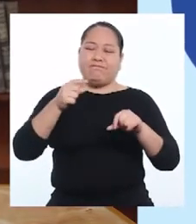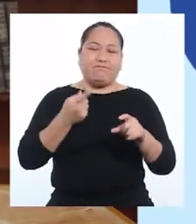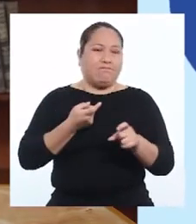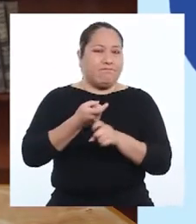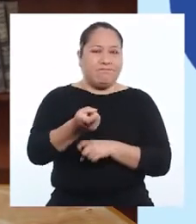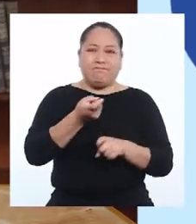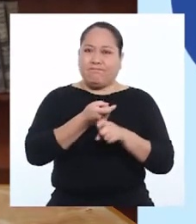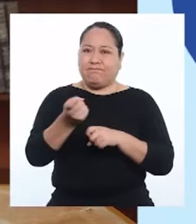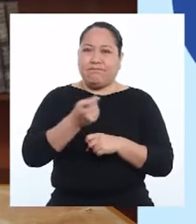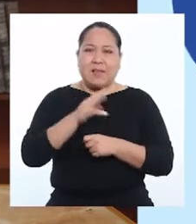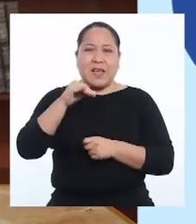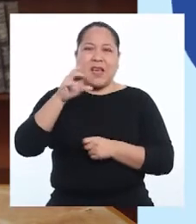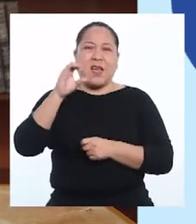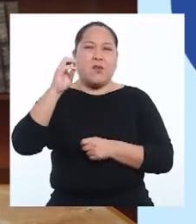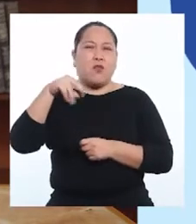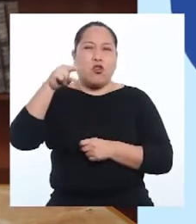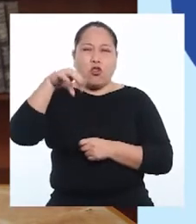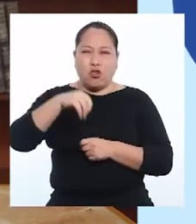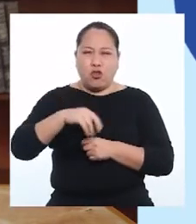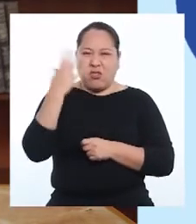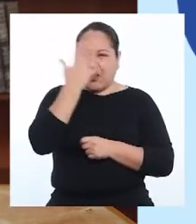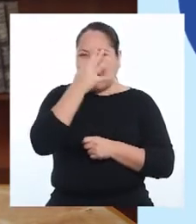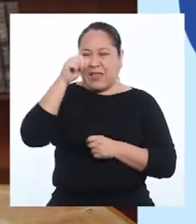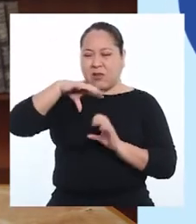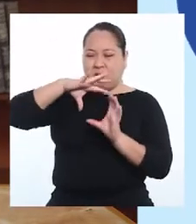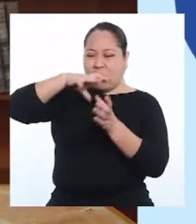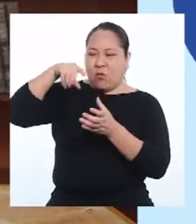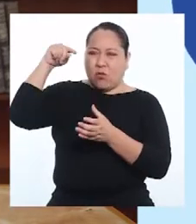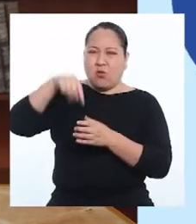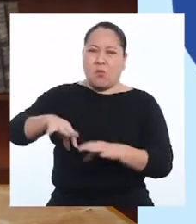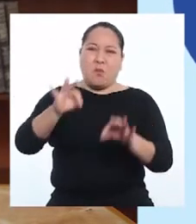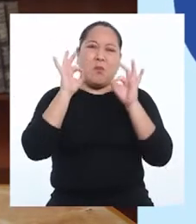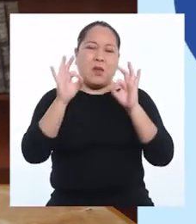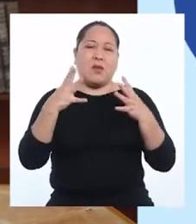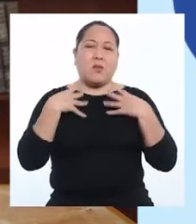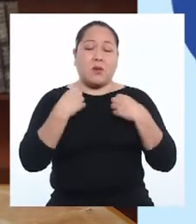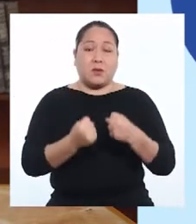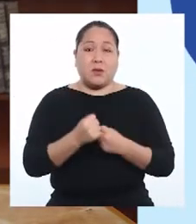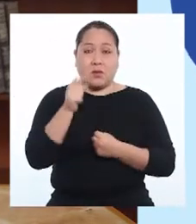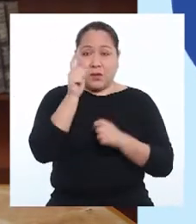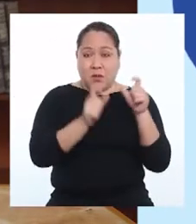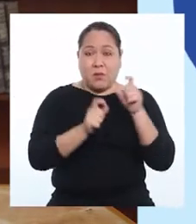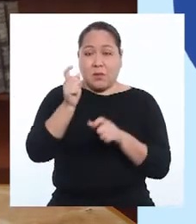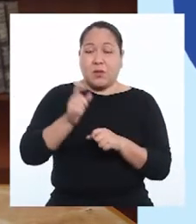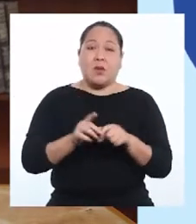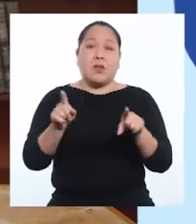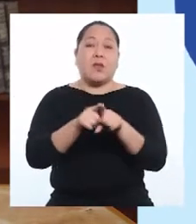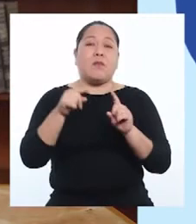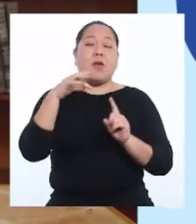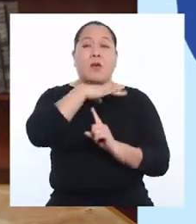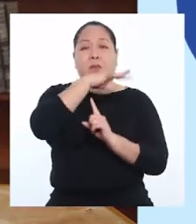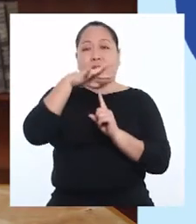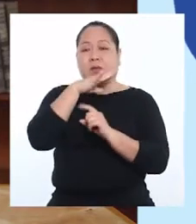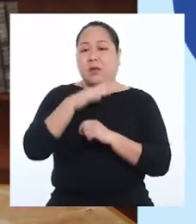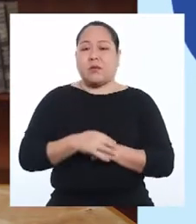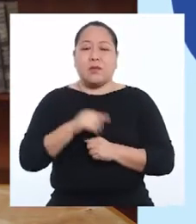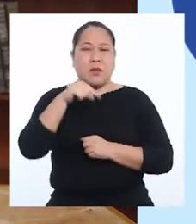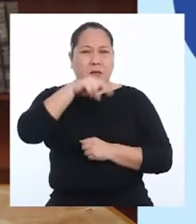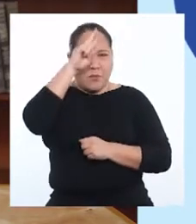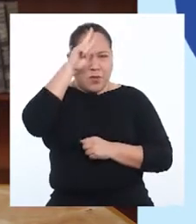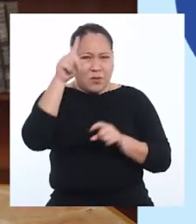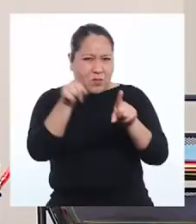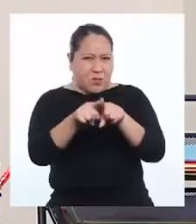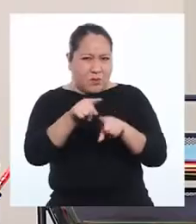estas, son la mayor fuente de carbono negro del mundo, una amenaza para la salud humana y la